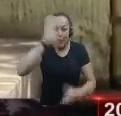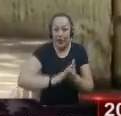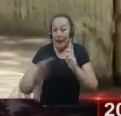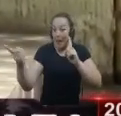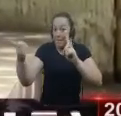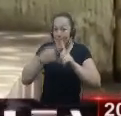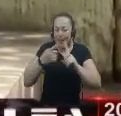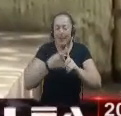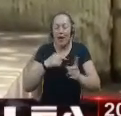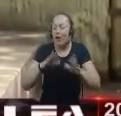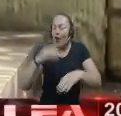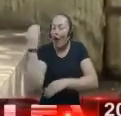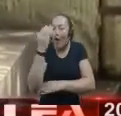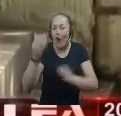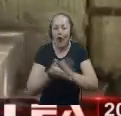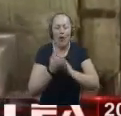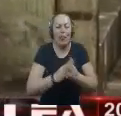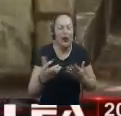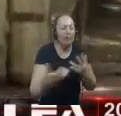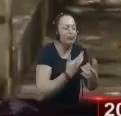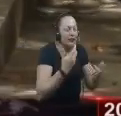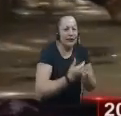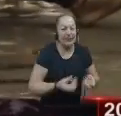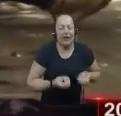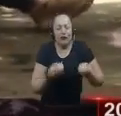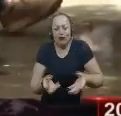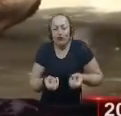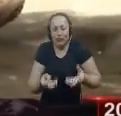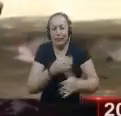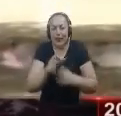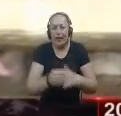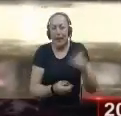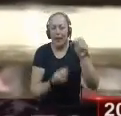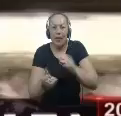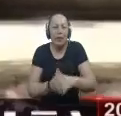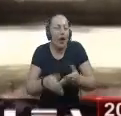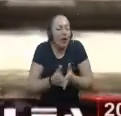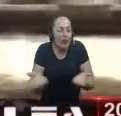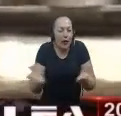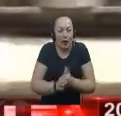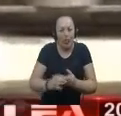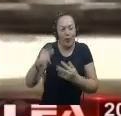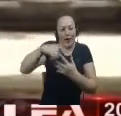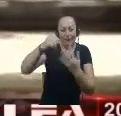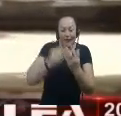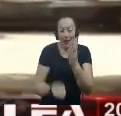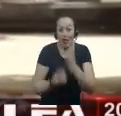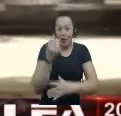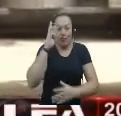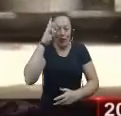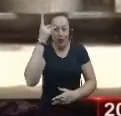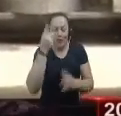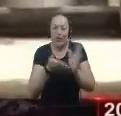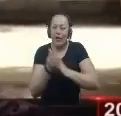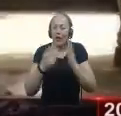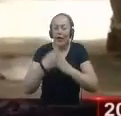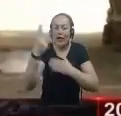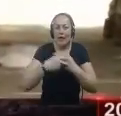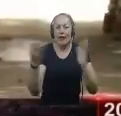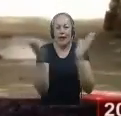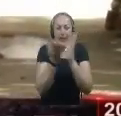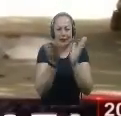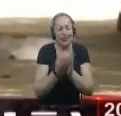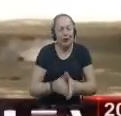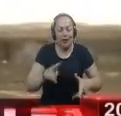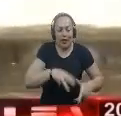invertir Recursos Del sistema General De regalías A través Del fondo De ciencia Tecnología E innovación En el proyecto Estudios De